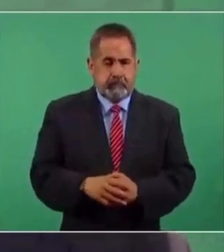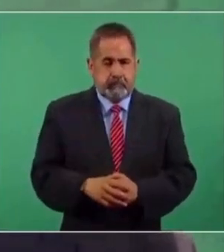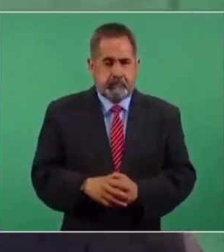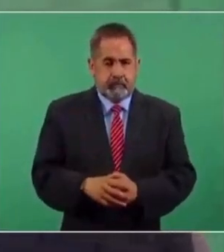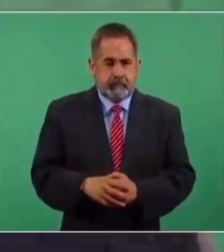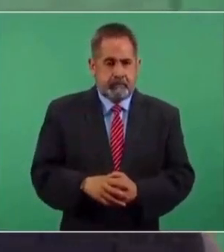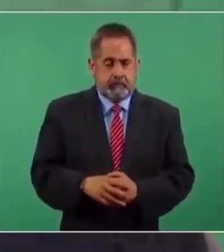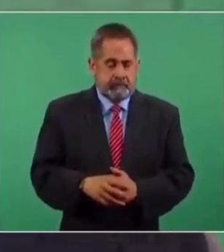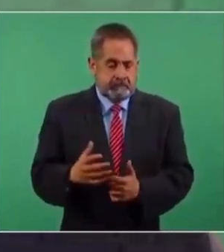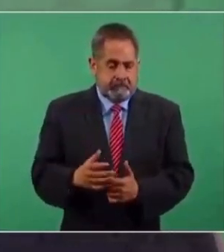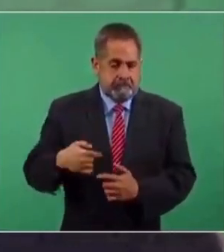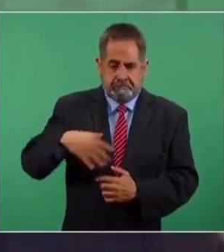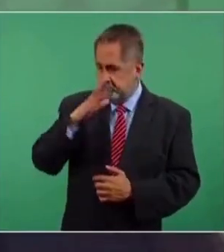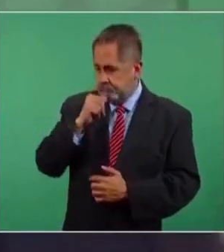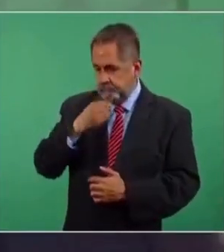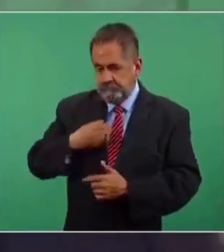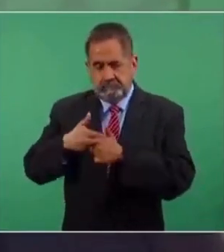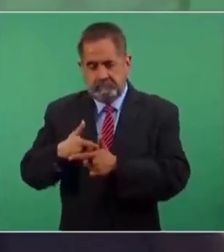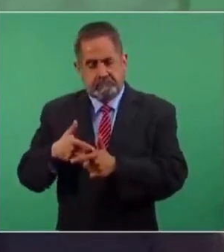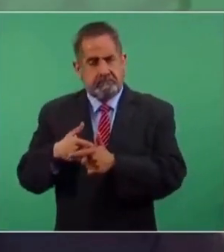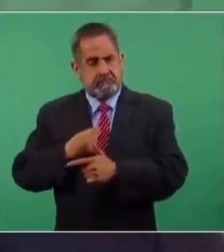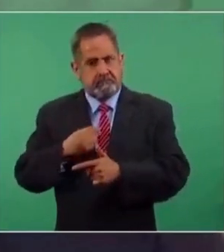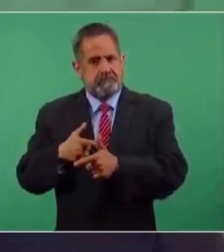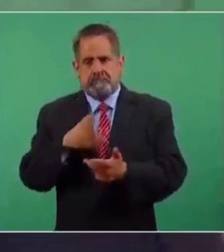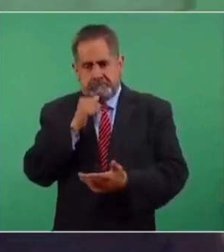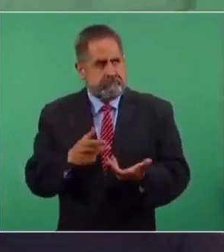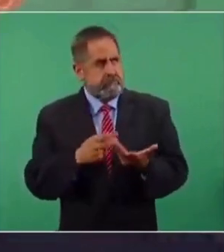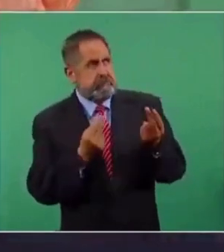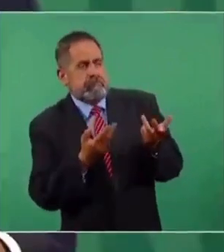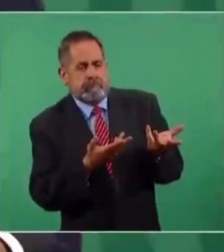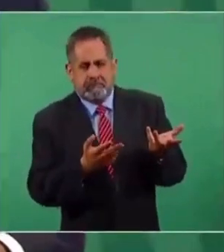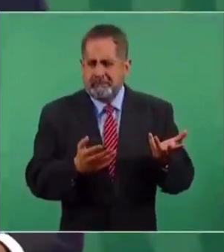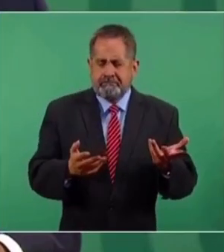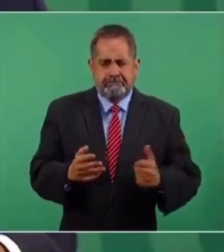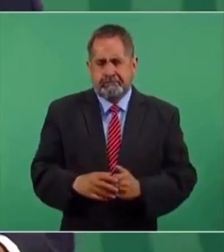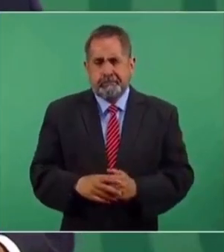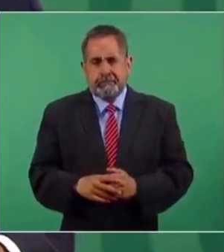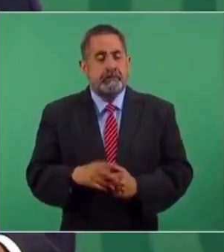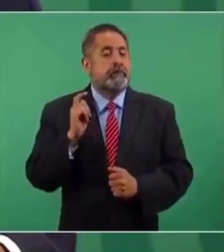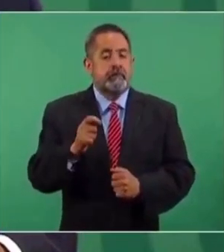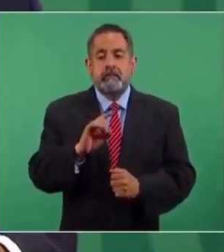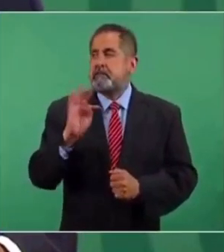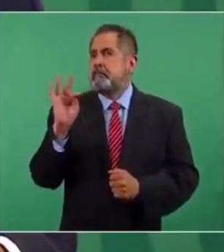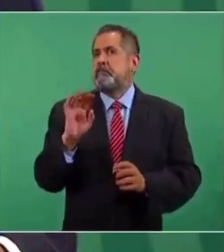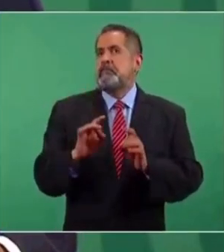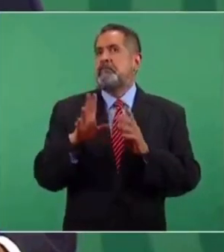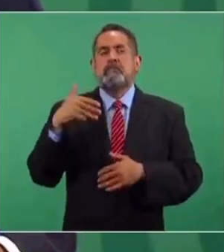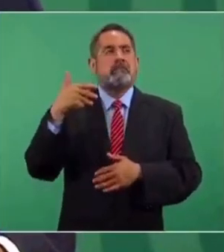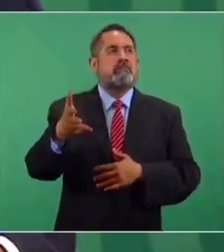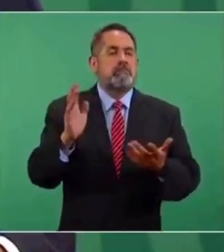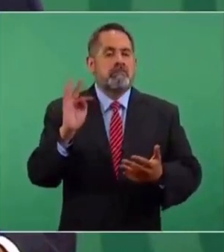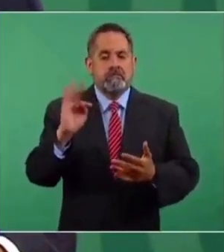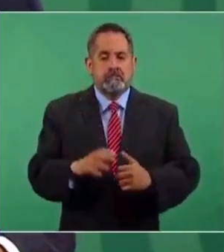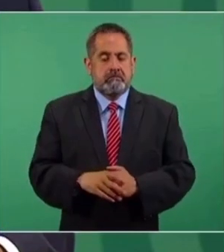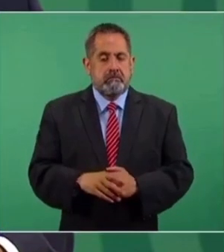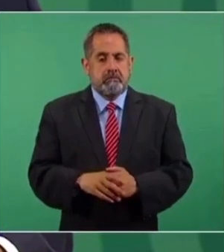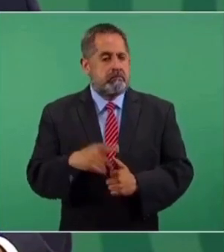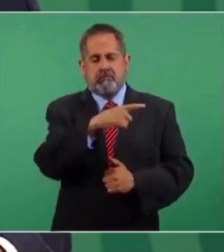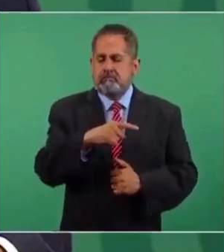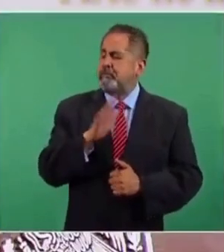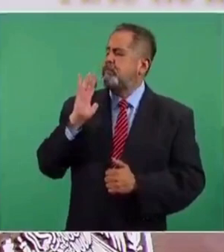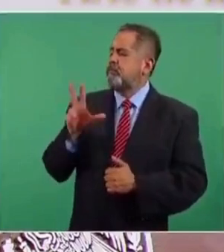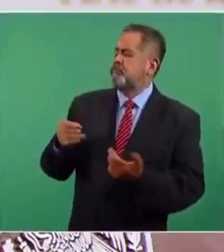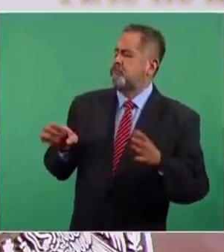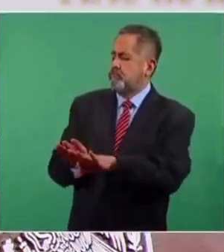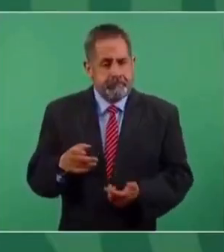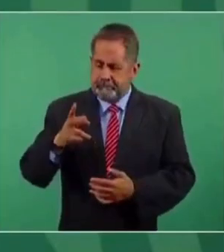pues no podríamos resistir ante una amenaza o un bloqueo